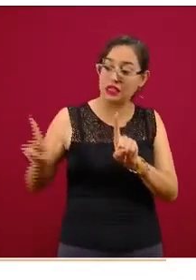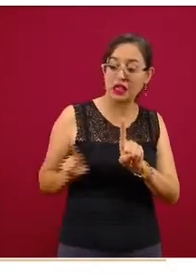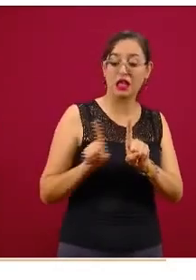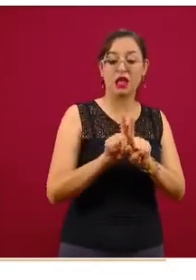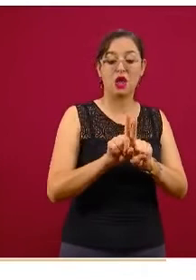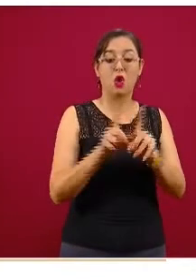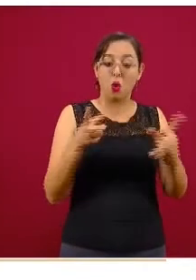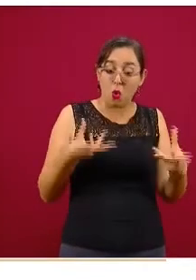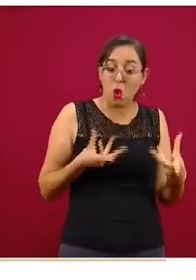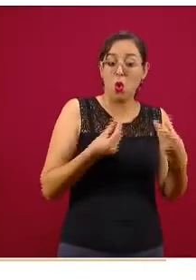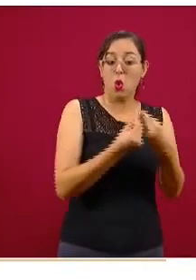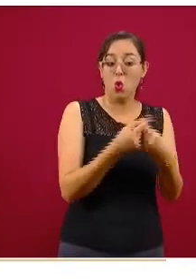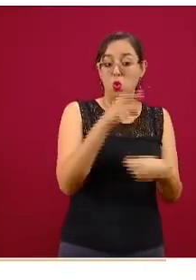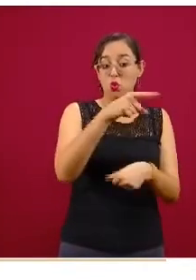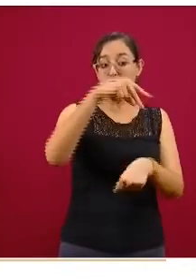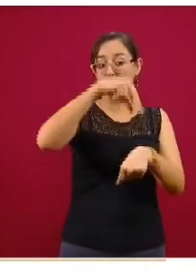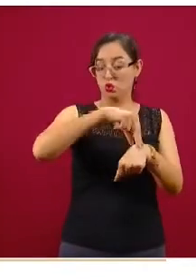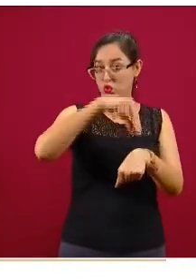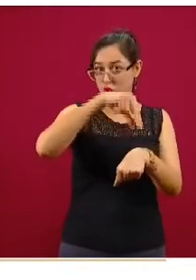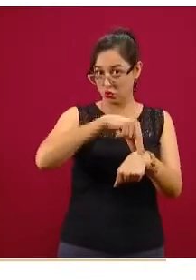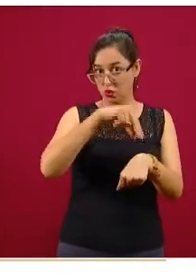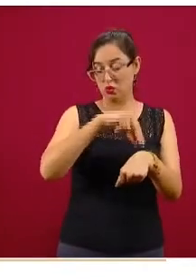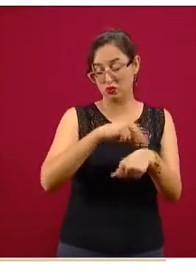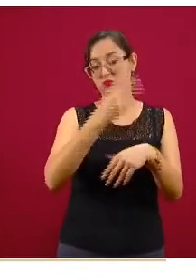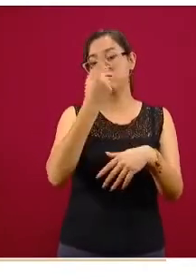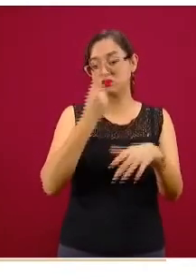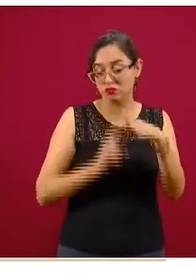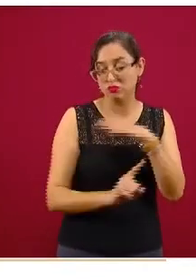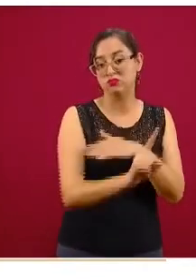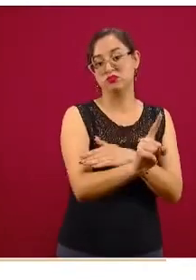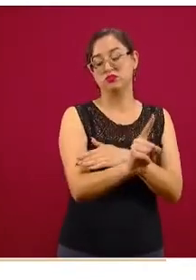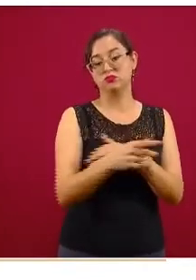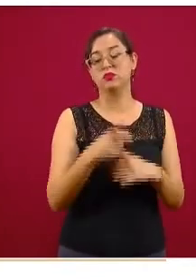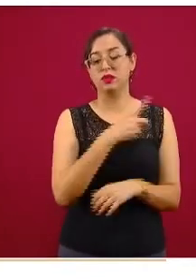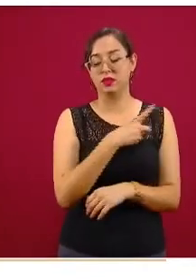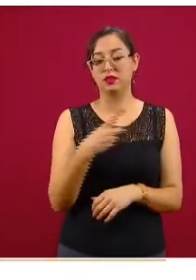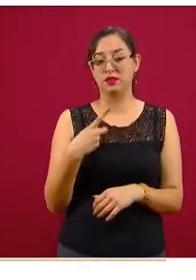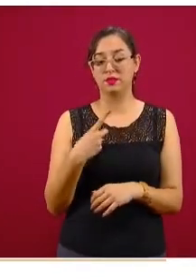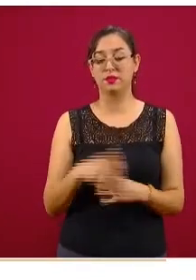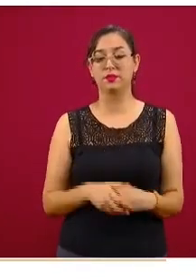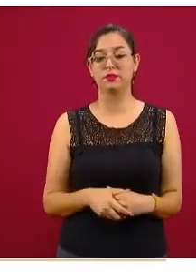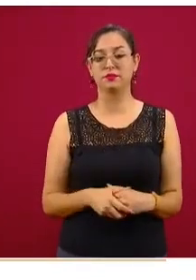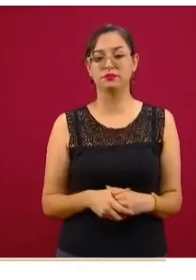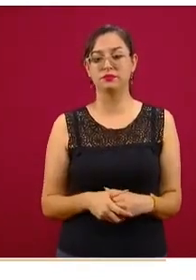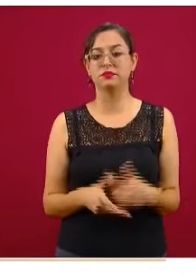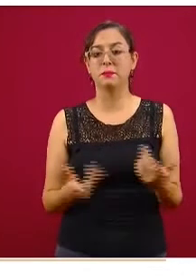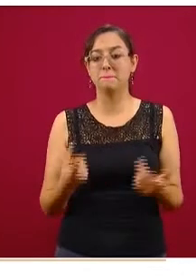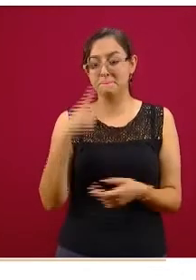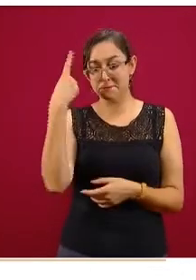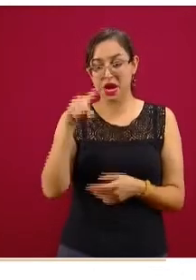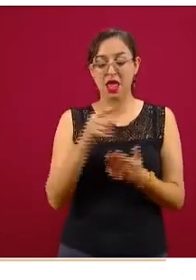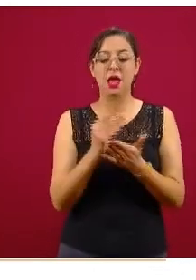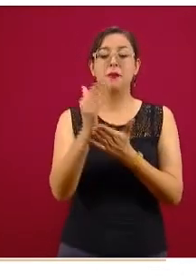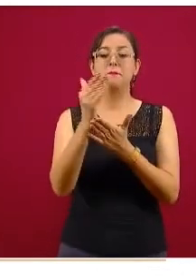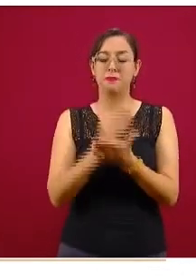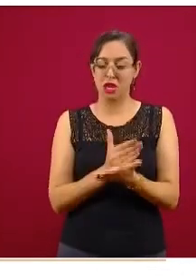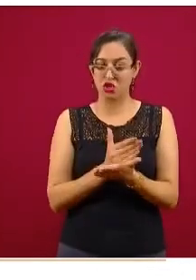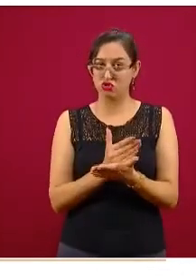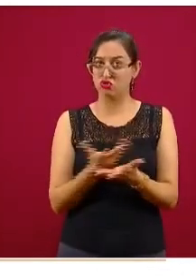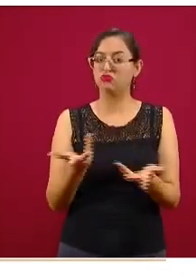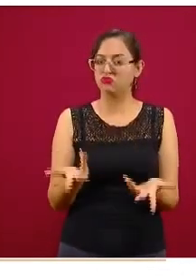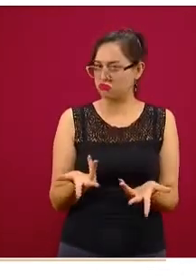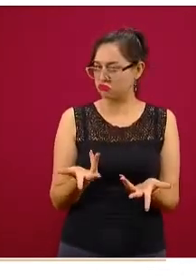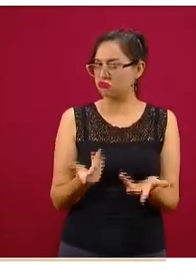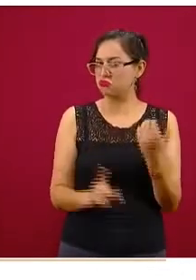durante la estancia intrahospitalaria del paciente pediátrico con COVID. ¿Esto qué disminuiría? Hay beneficios,